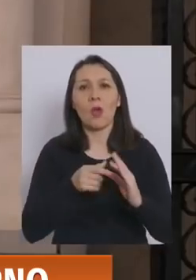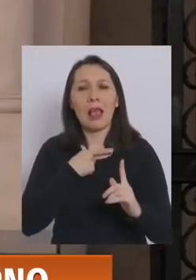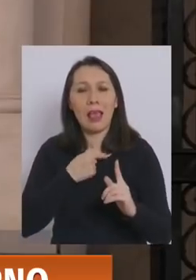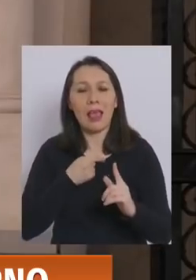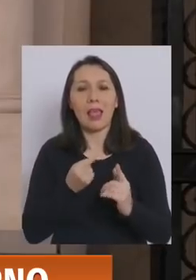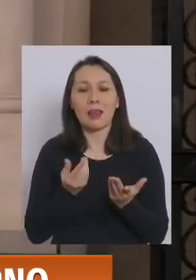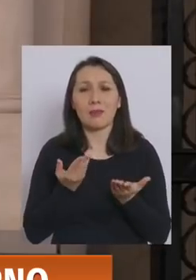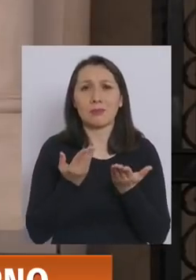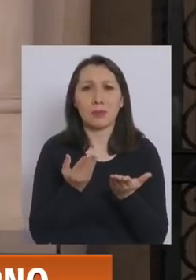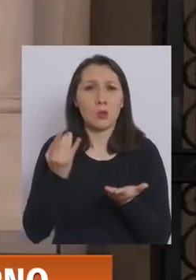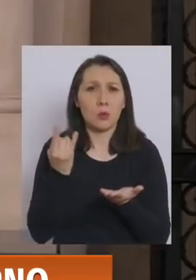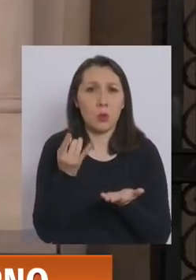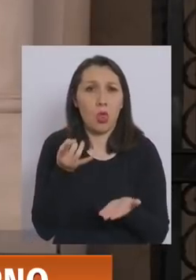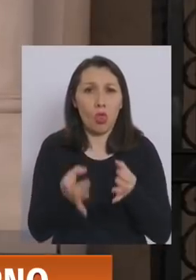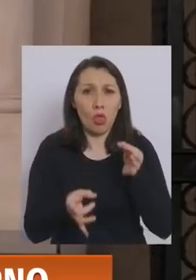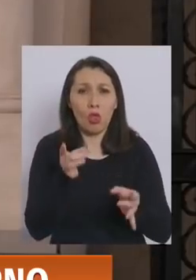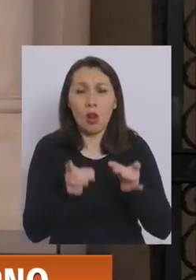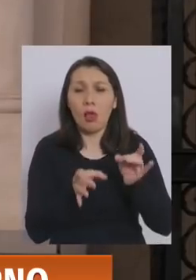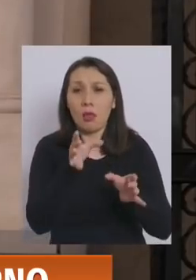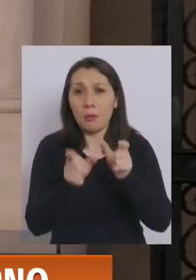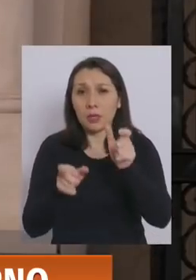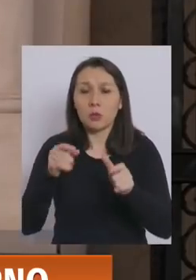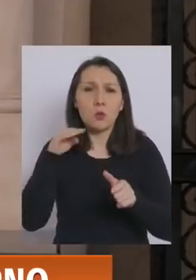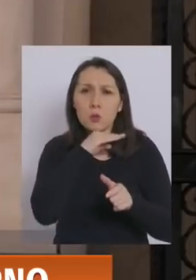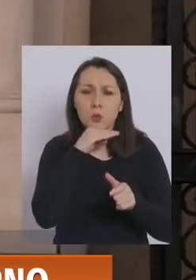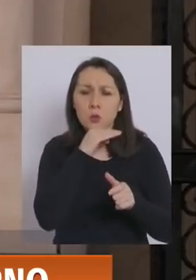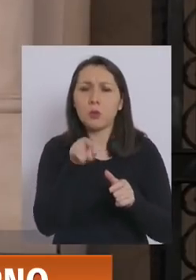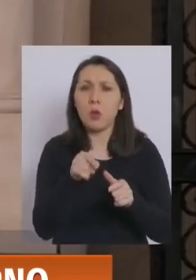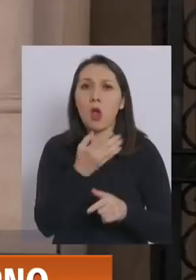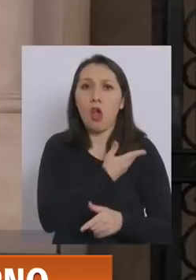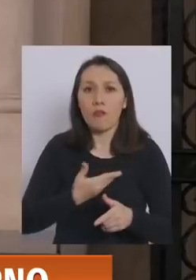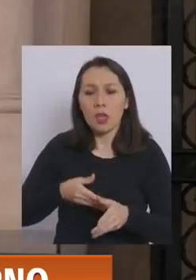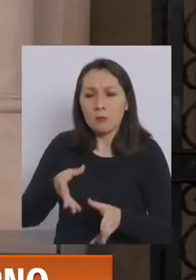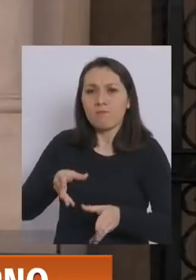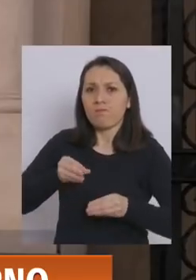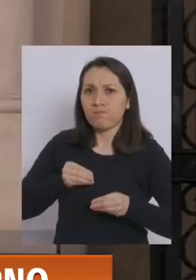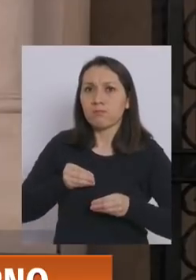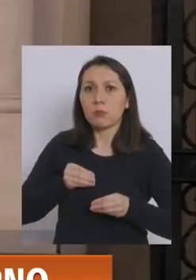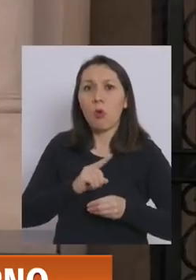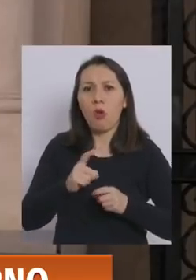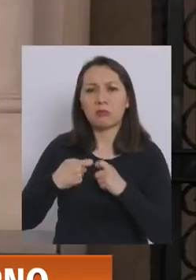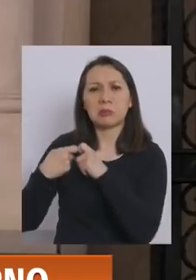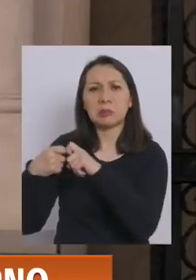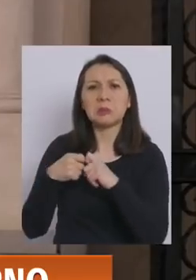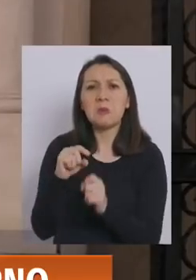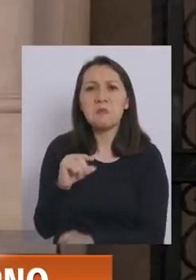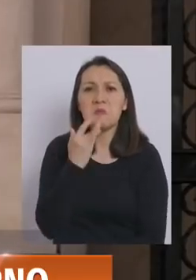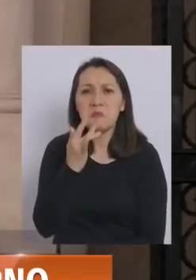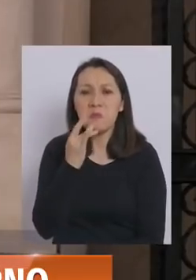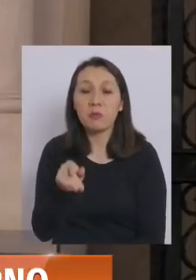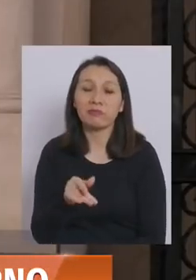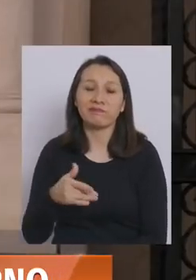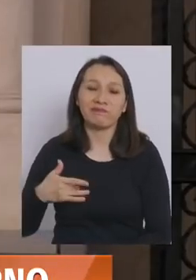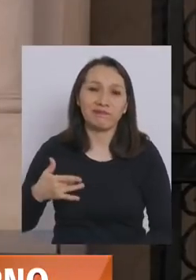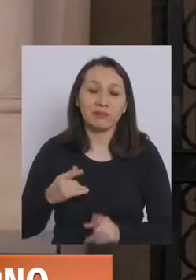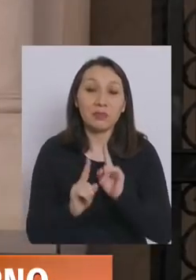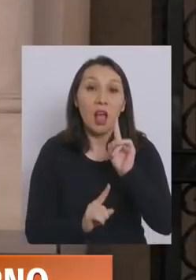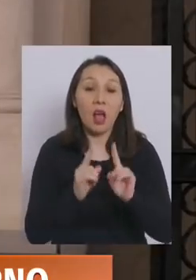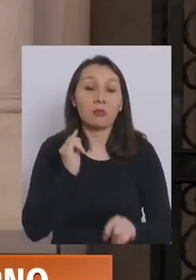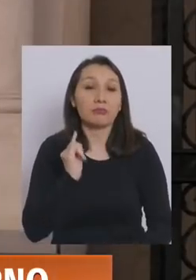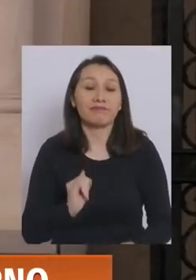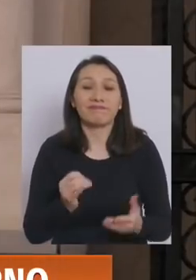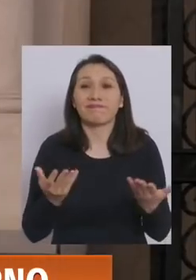en la línea de poner las urgencias y los dolores de las personas como las urgencias del gobierno. Y que no estemos en esa pelea chica a la cual, lamentablemente, algunos